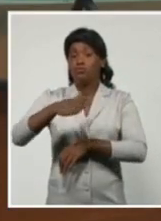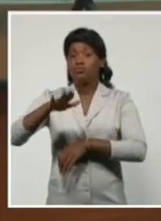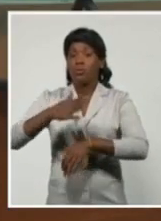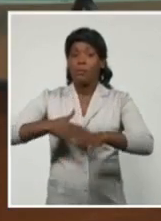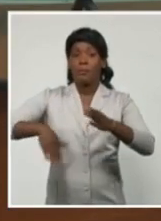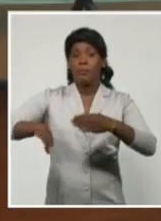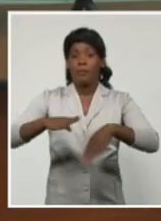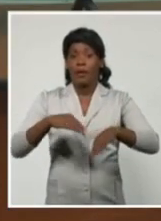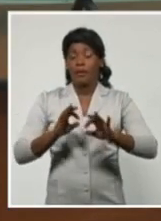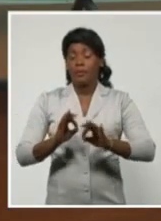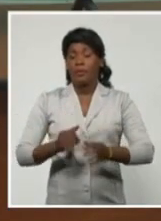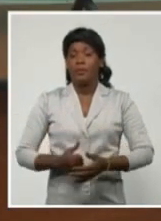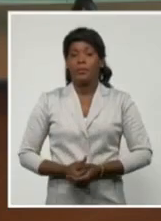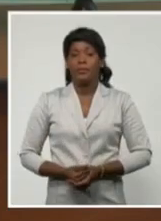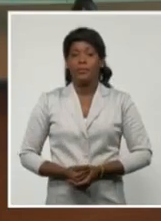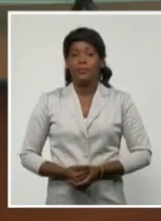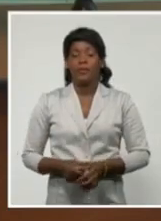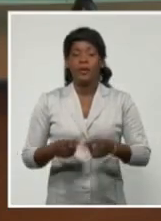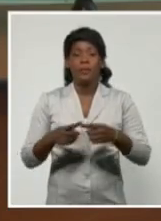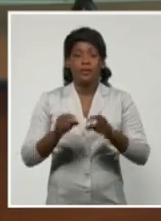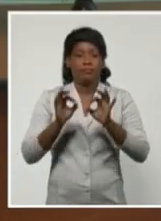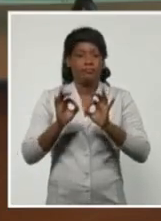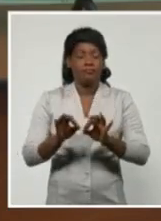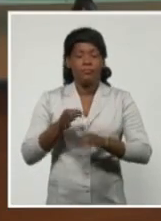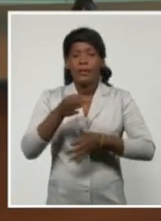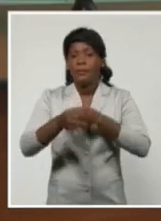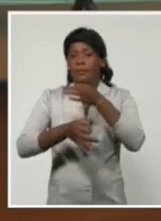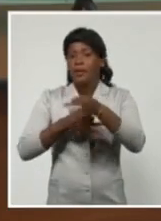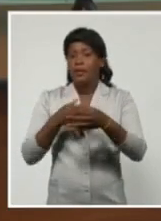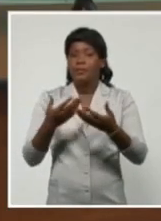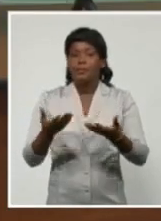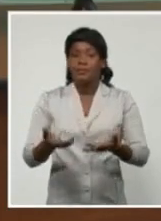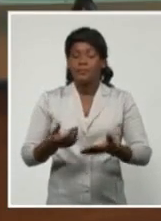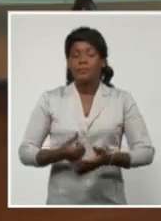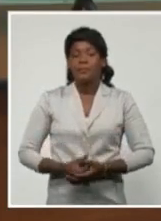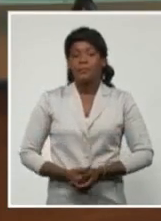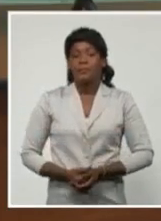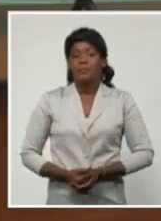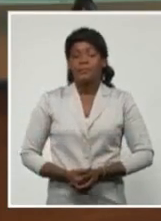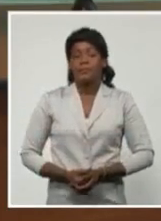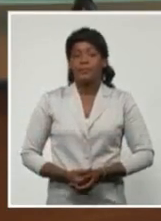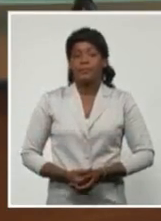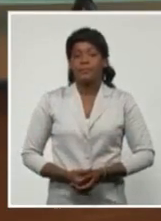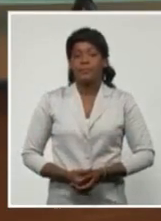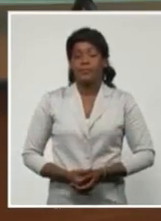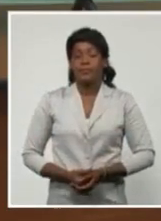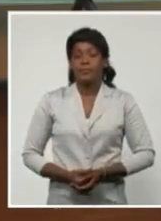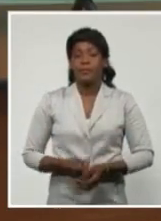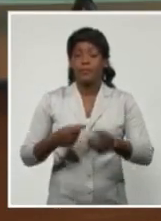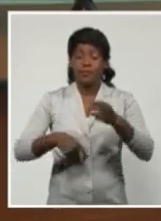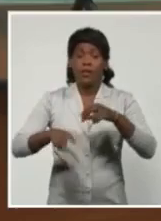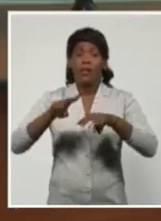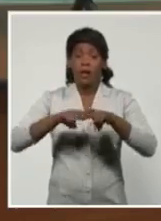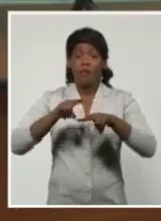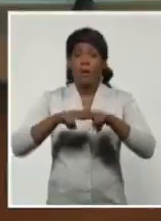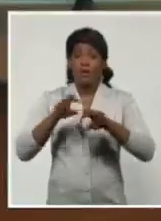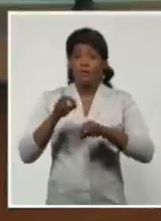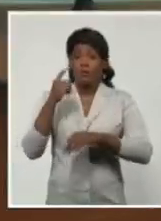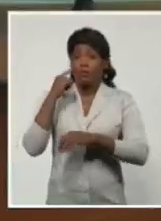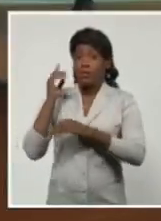En realidad, quiero decirles algo, y es que la Habana que está aquí,